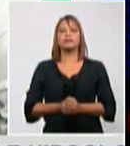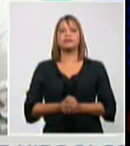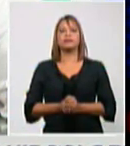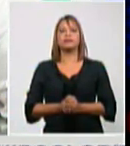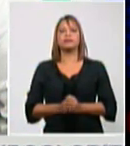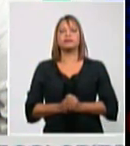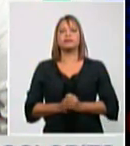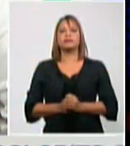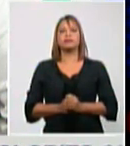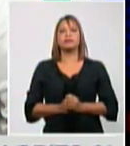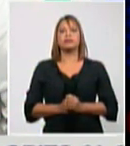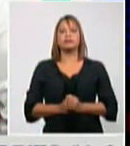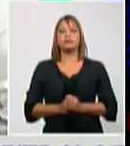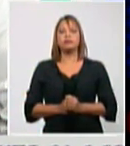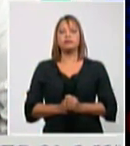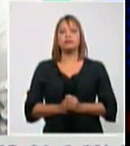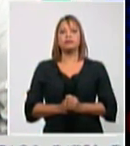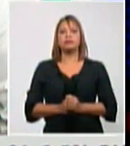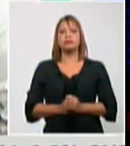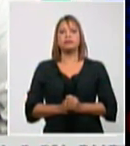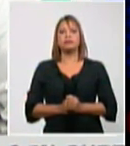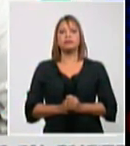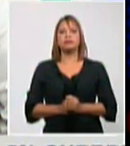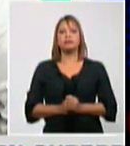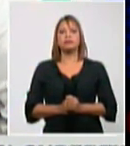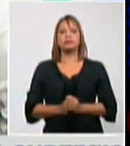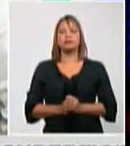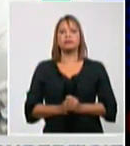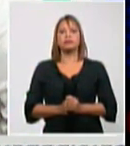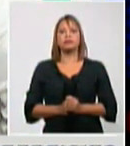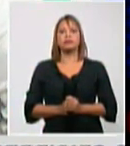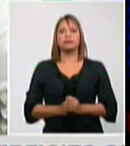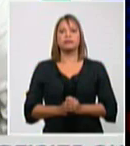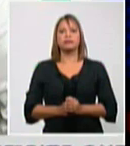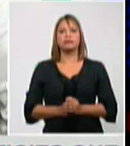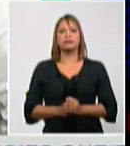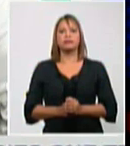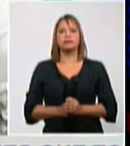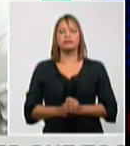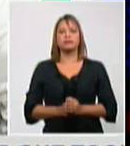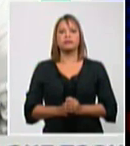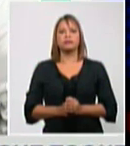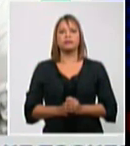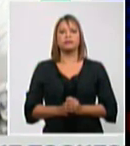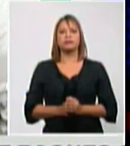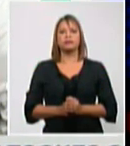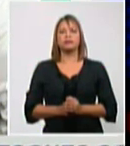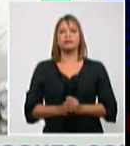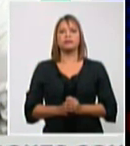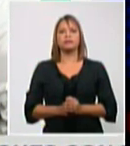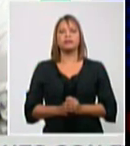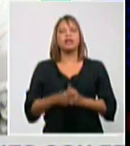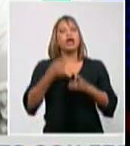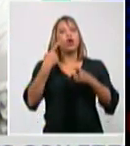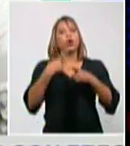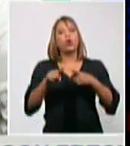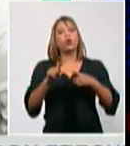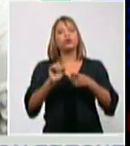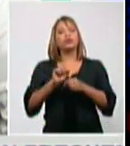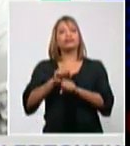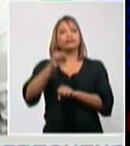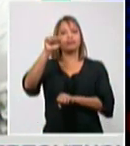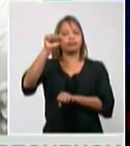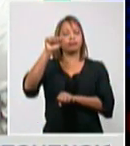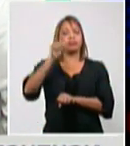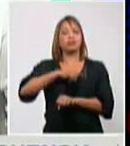de estas personas que se encuentran en el exterior hay otro hay otro gráfico de barra donde